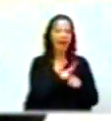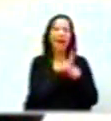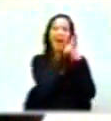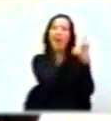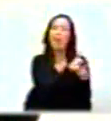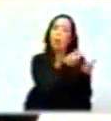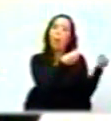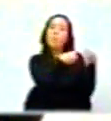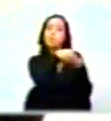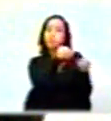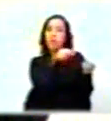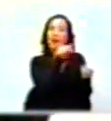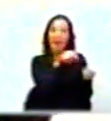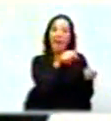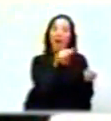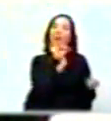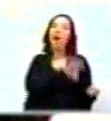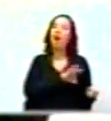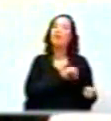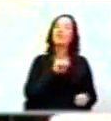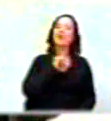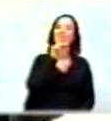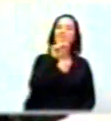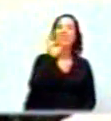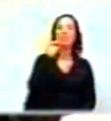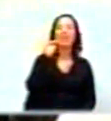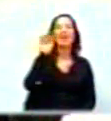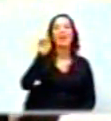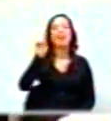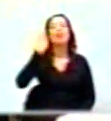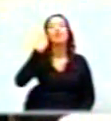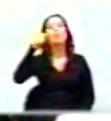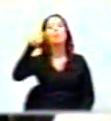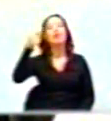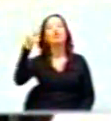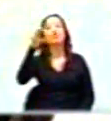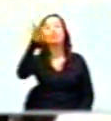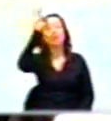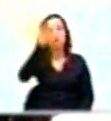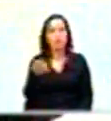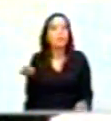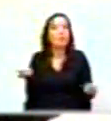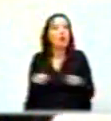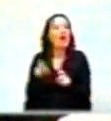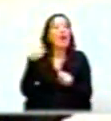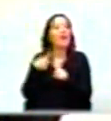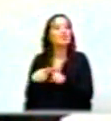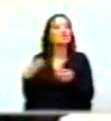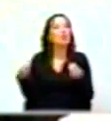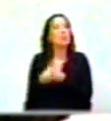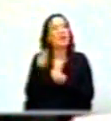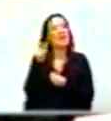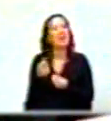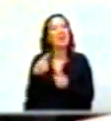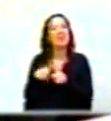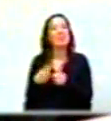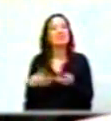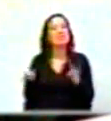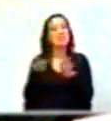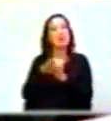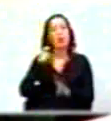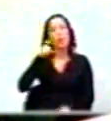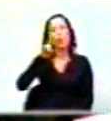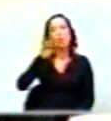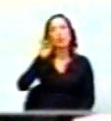que se benefician con el DTF menos 2%, casos concretos como el de nuestra ex colega y ex senadora Adriana Gutiérrez,